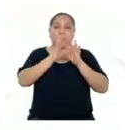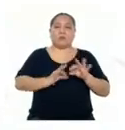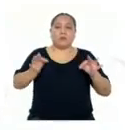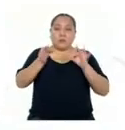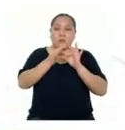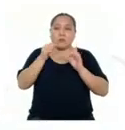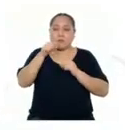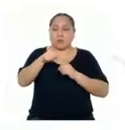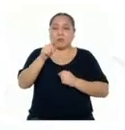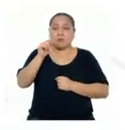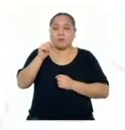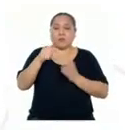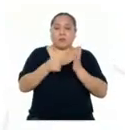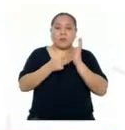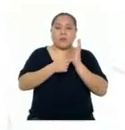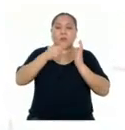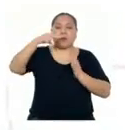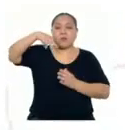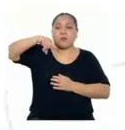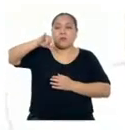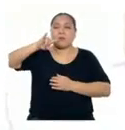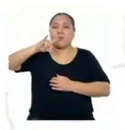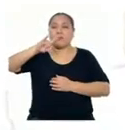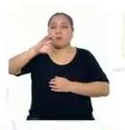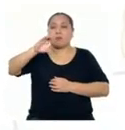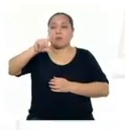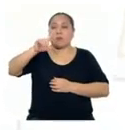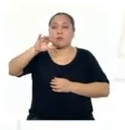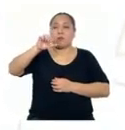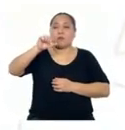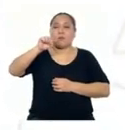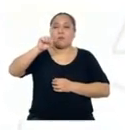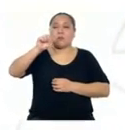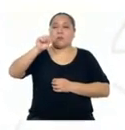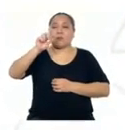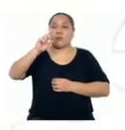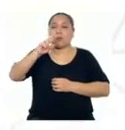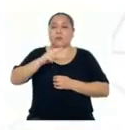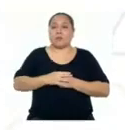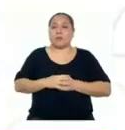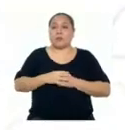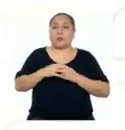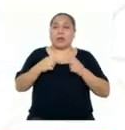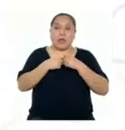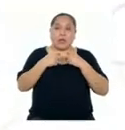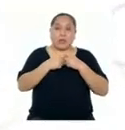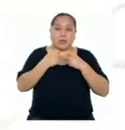De la tecnología nuclear A ver ¿Qué tenemos aquí? Electricidad